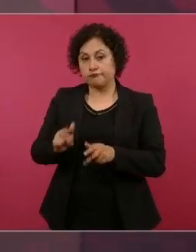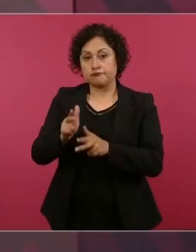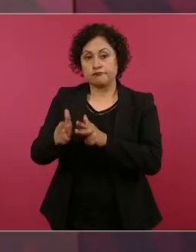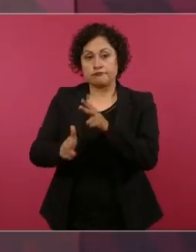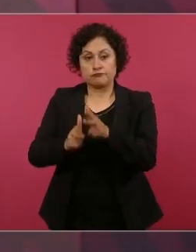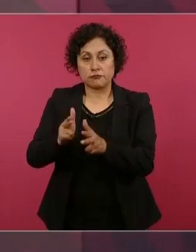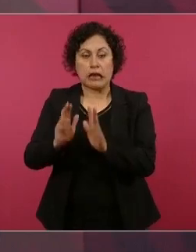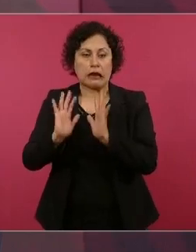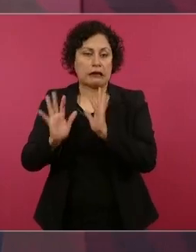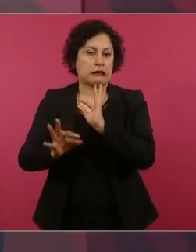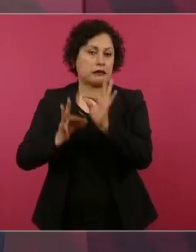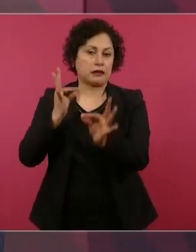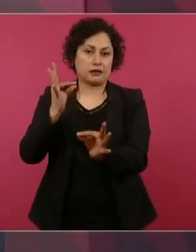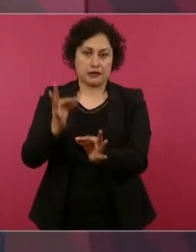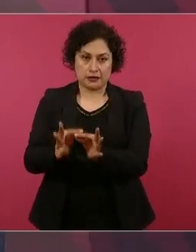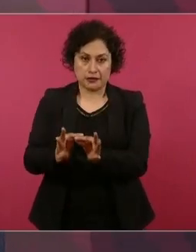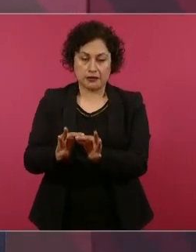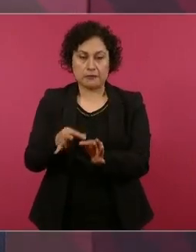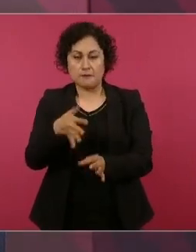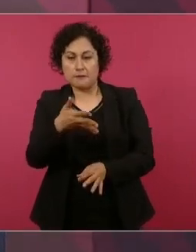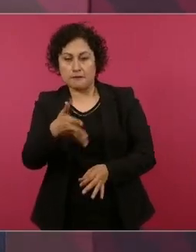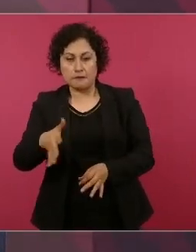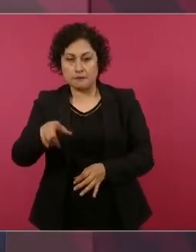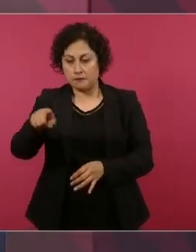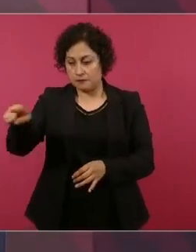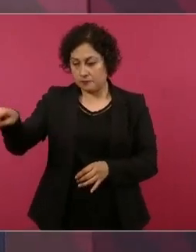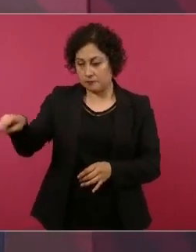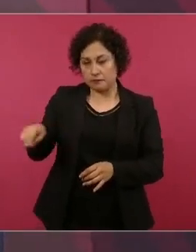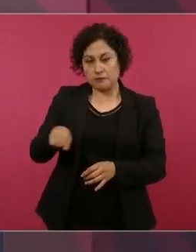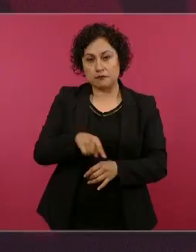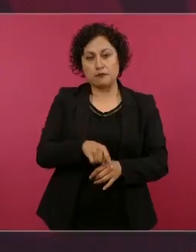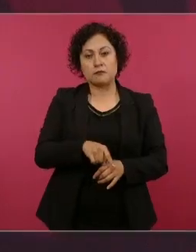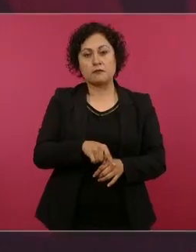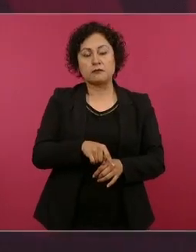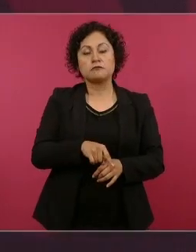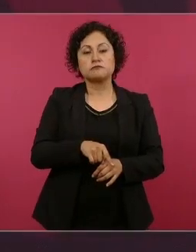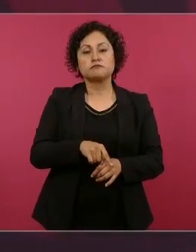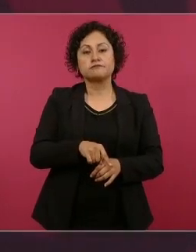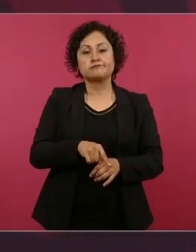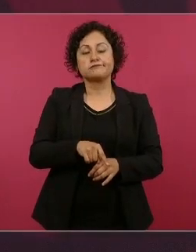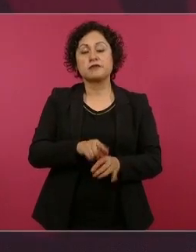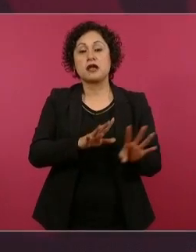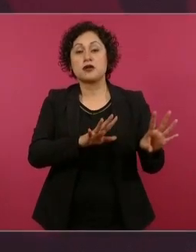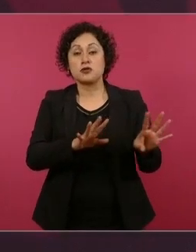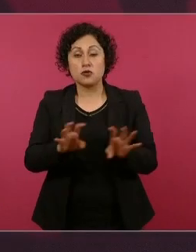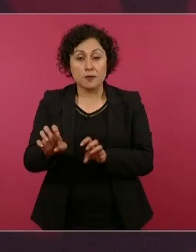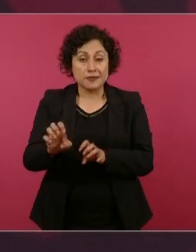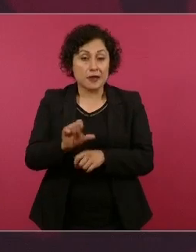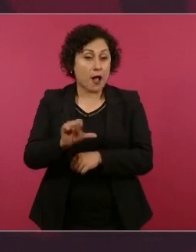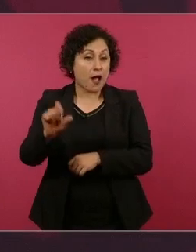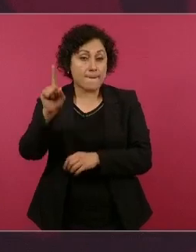de 900, casi mil kilómetros